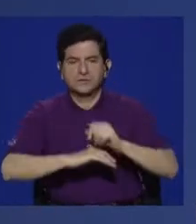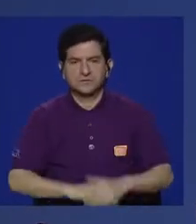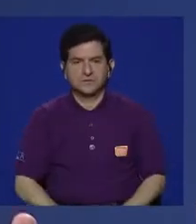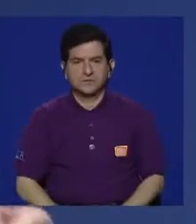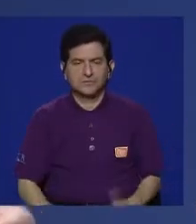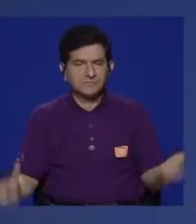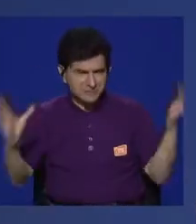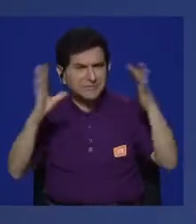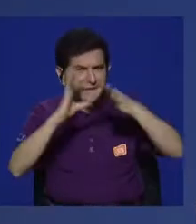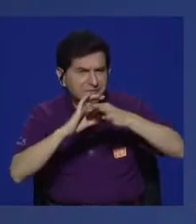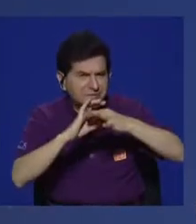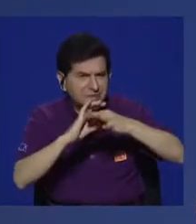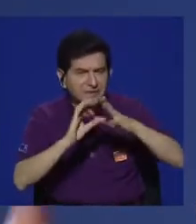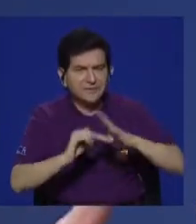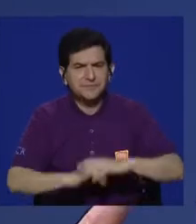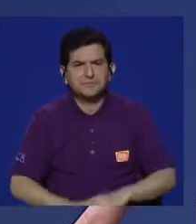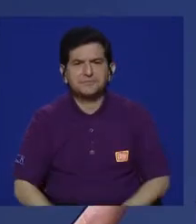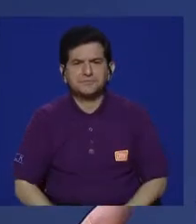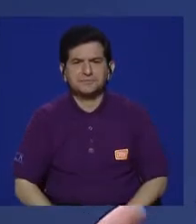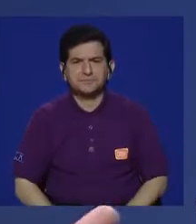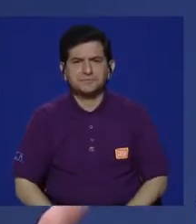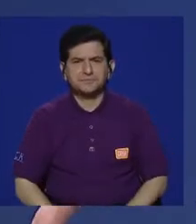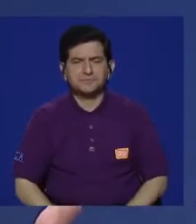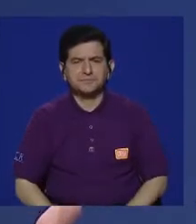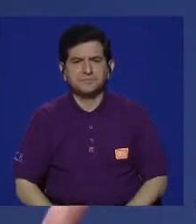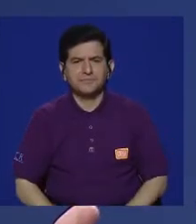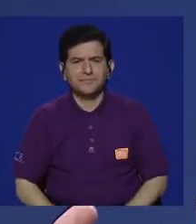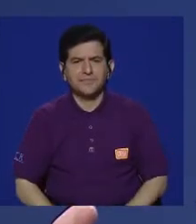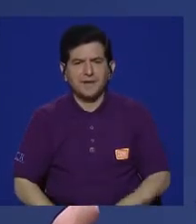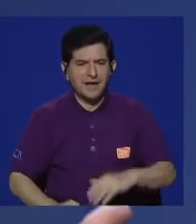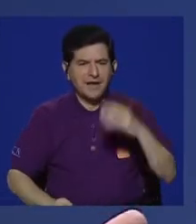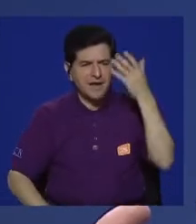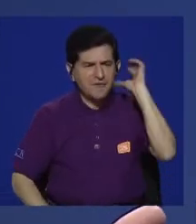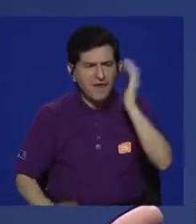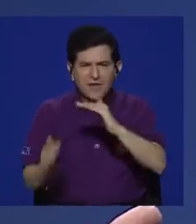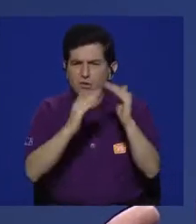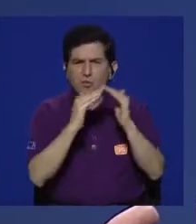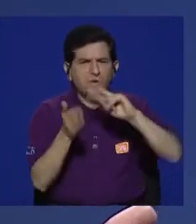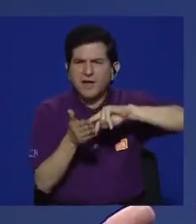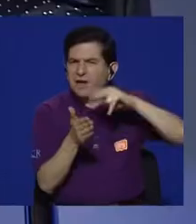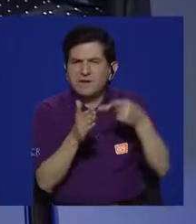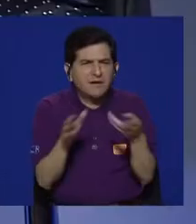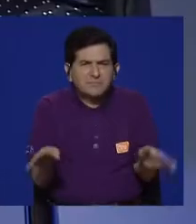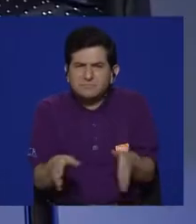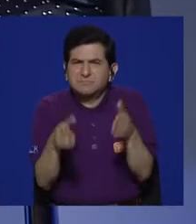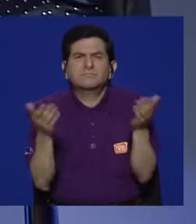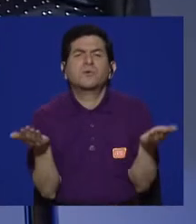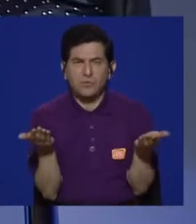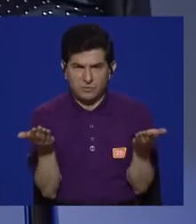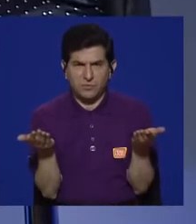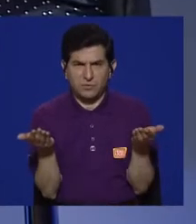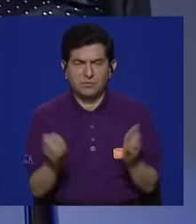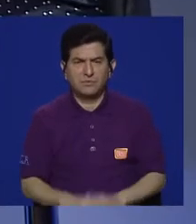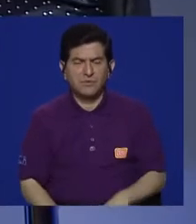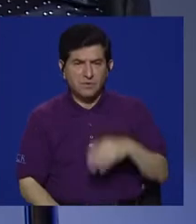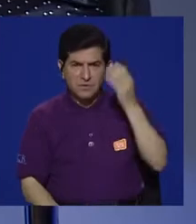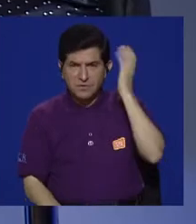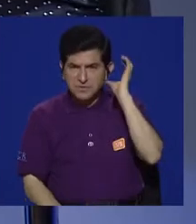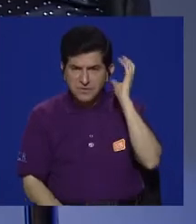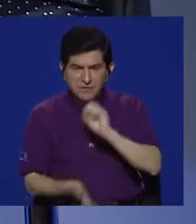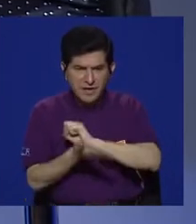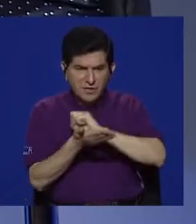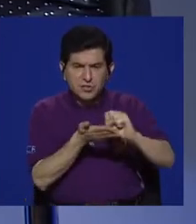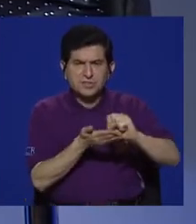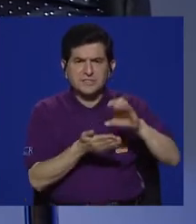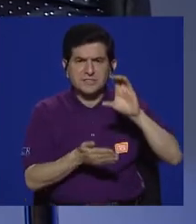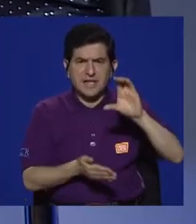Y a propósito de eso, ¿qué entonces define Radio Comunitaria? Si Radio Santa Clara